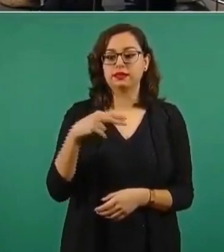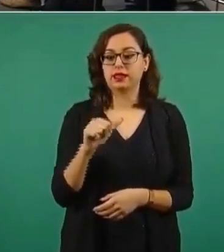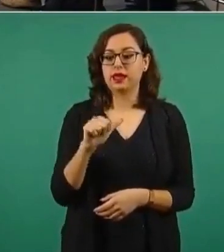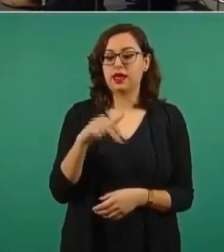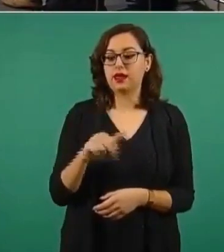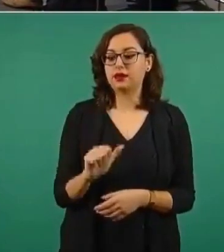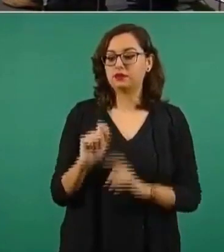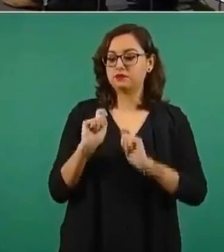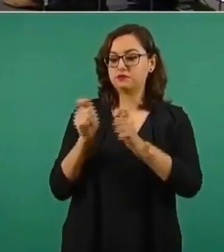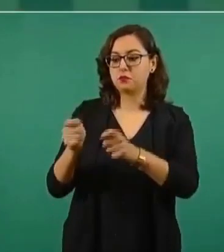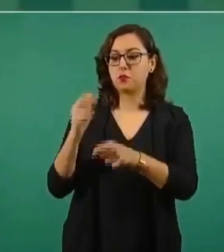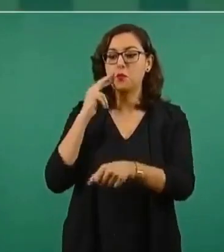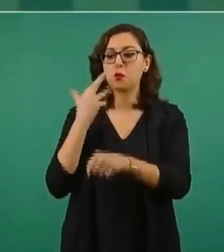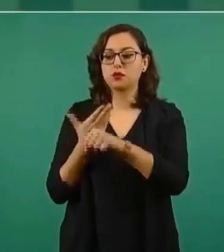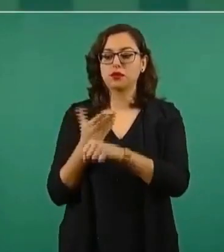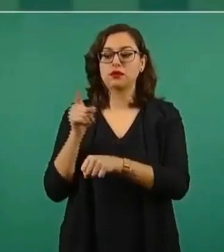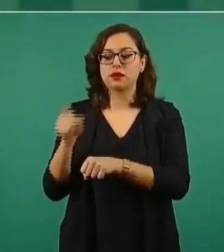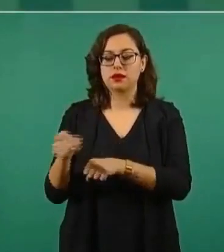se va a presentar un informe.